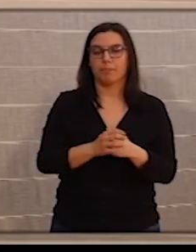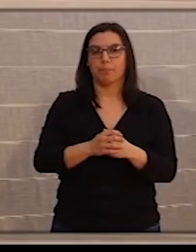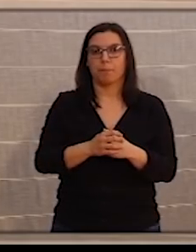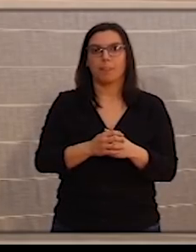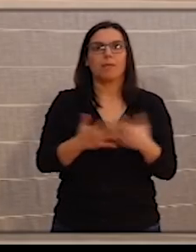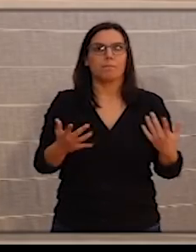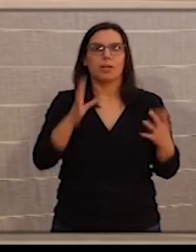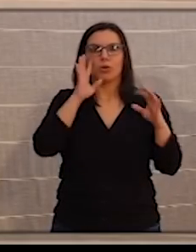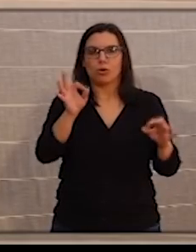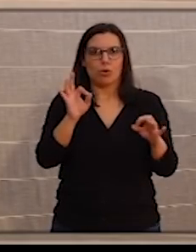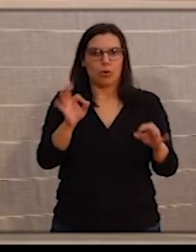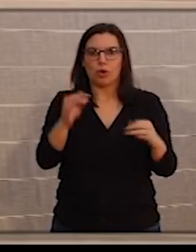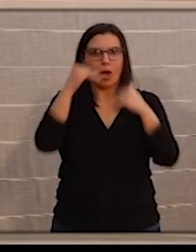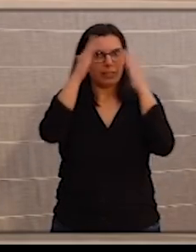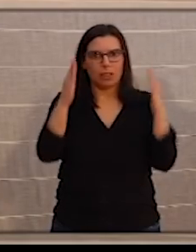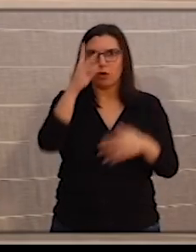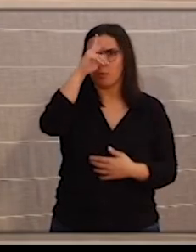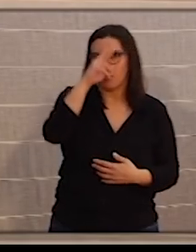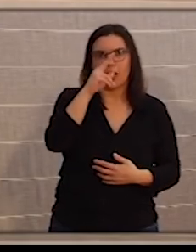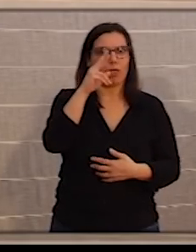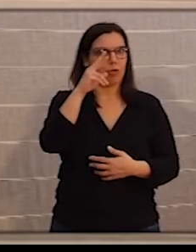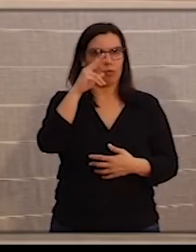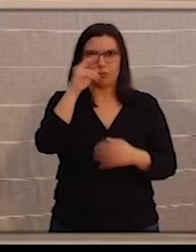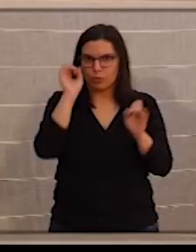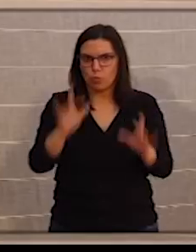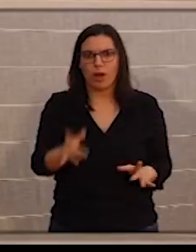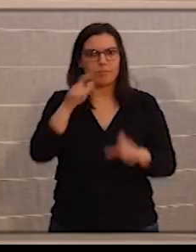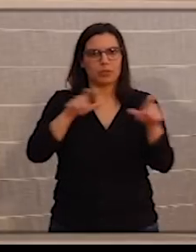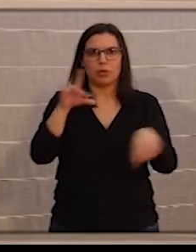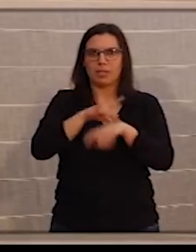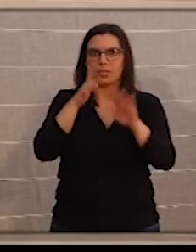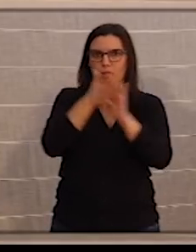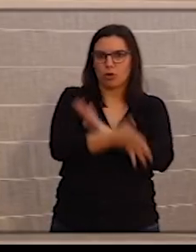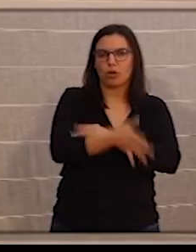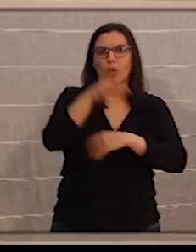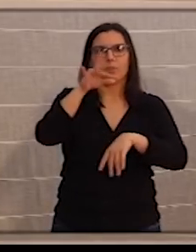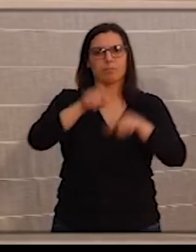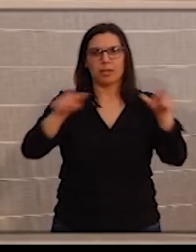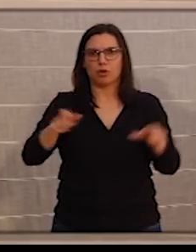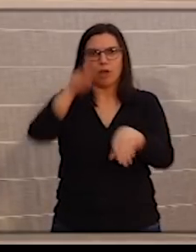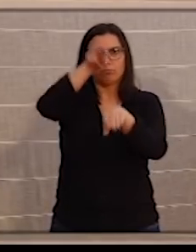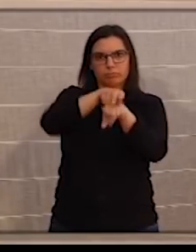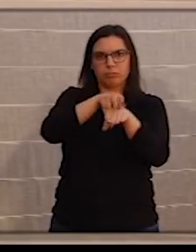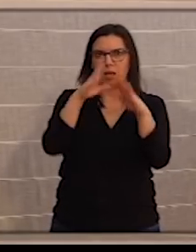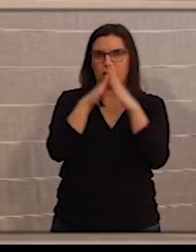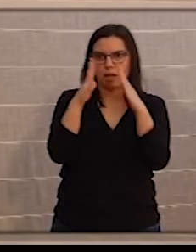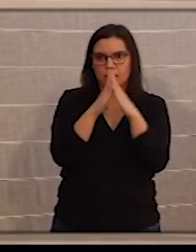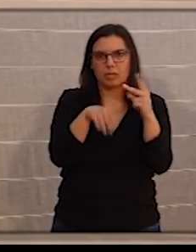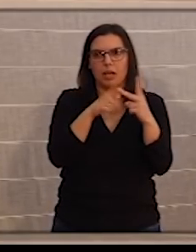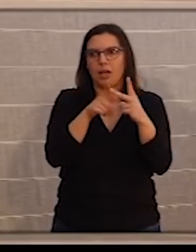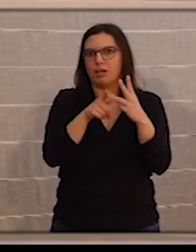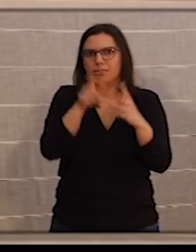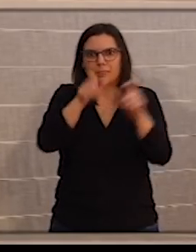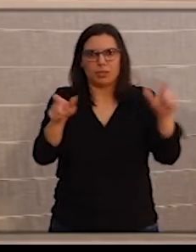Pero, evidentemente, nos vamos a seguir preocupando y ocupando de los pacientes crónicos, de los pacientes inmovilizados a domicilio, de los pacientes que tienen